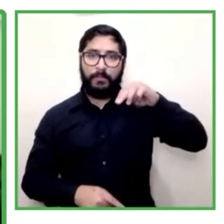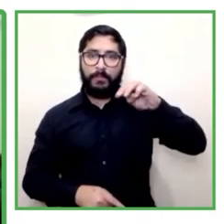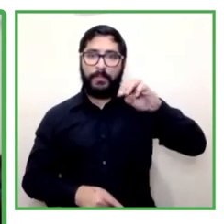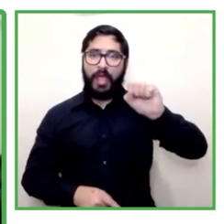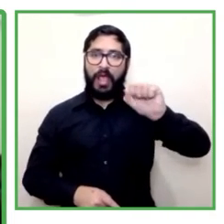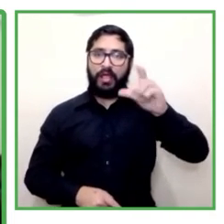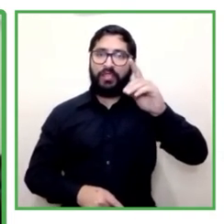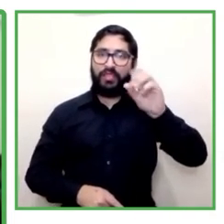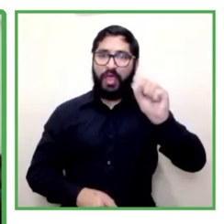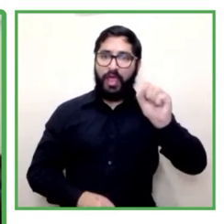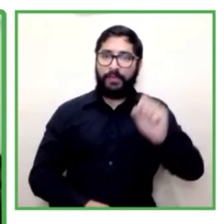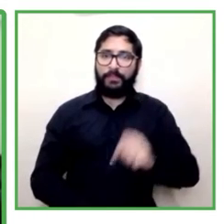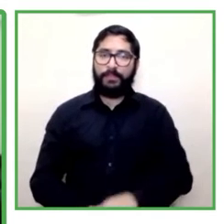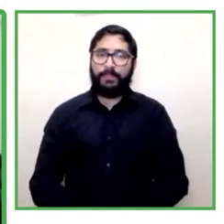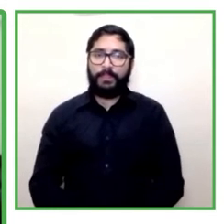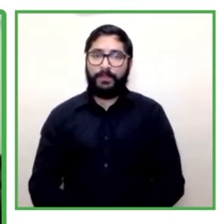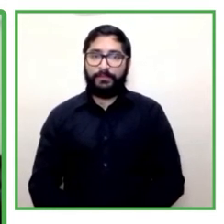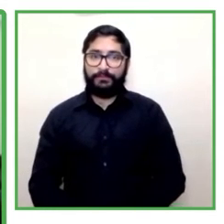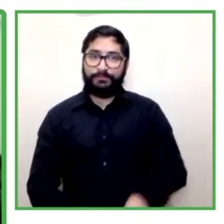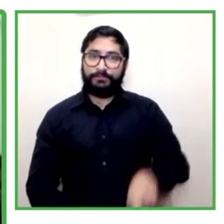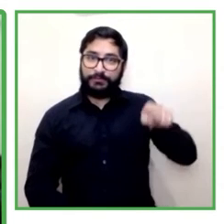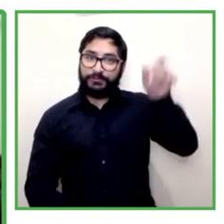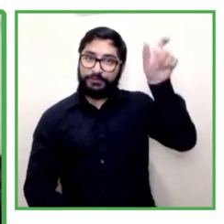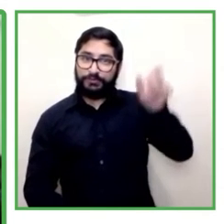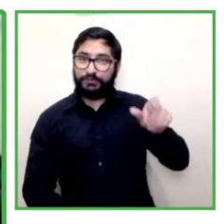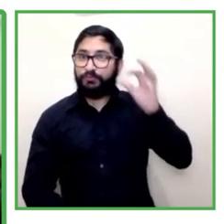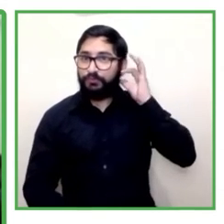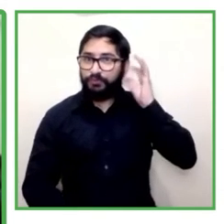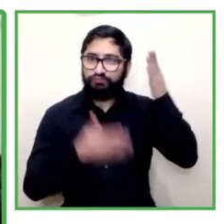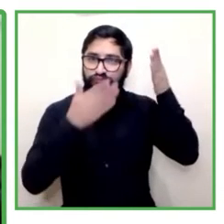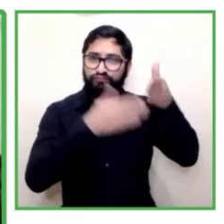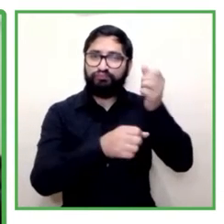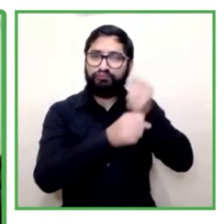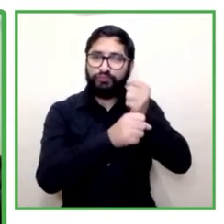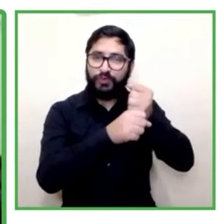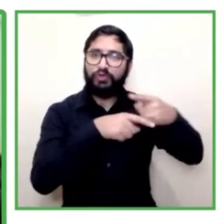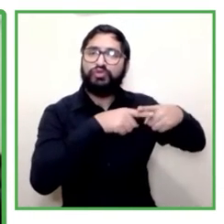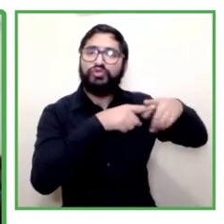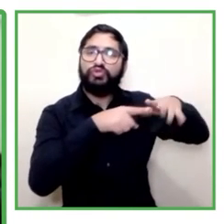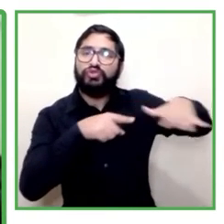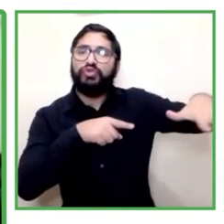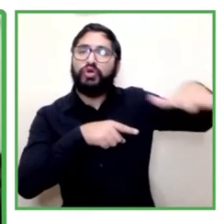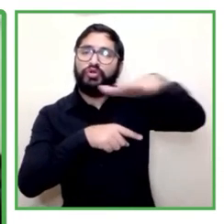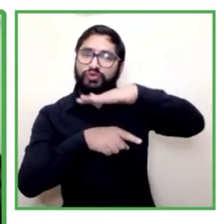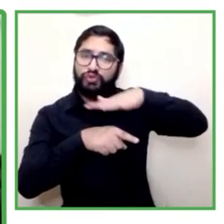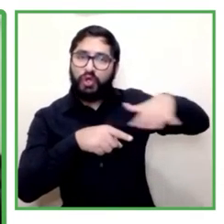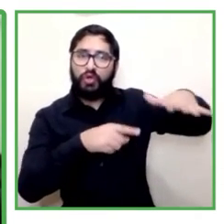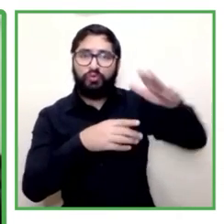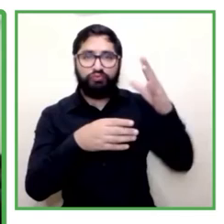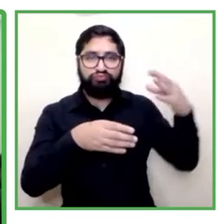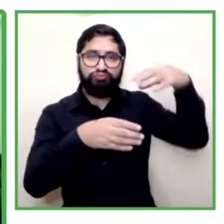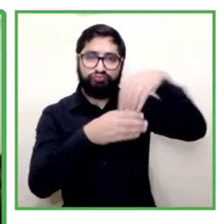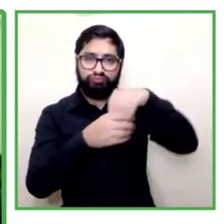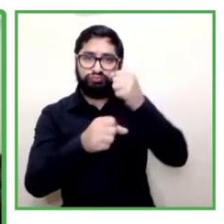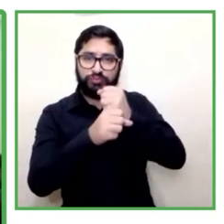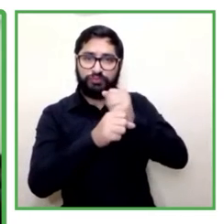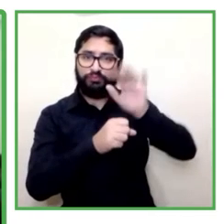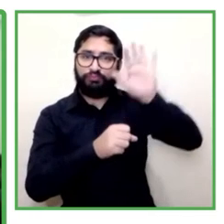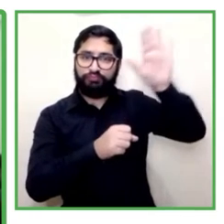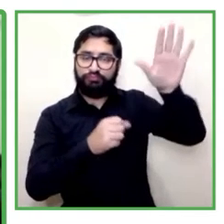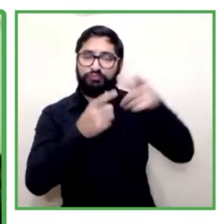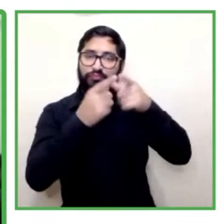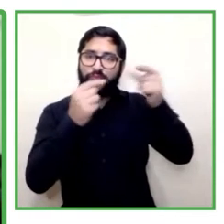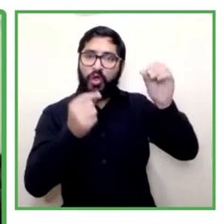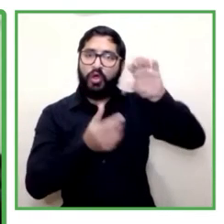Hernández es trabajadora social y forma parte del equipo nacional para la atención a personas vulnerables del